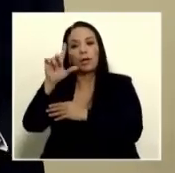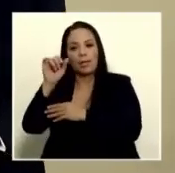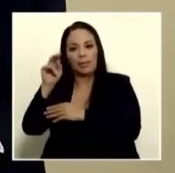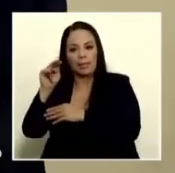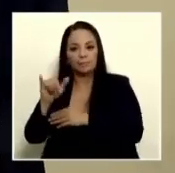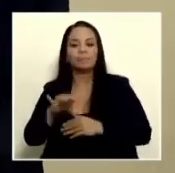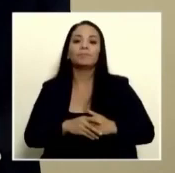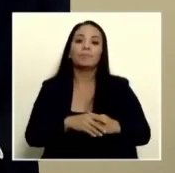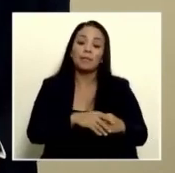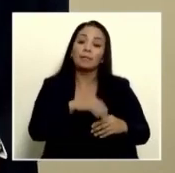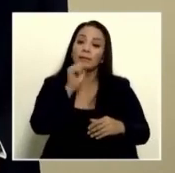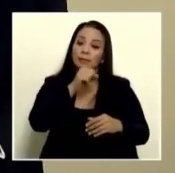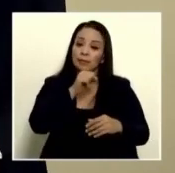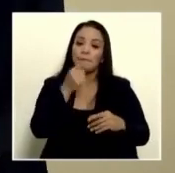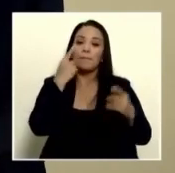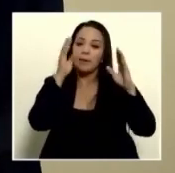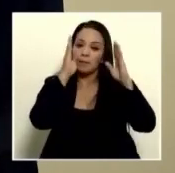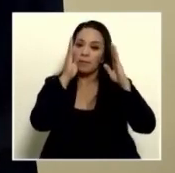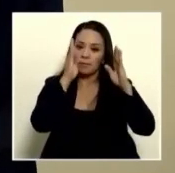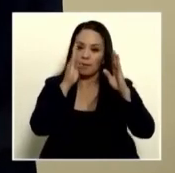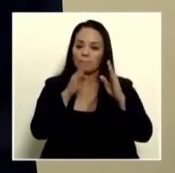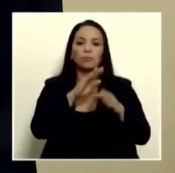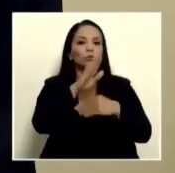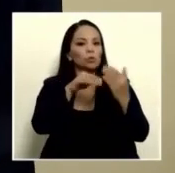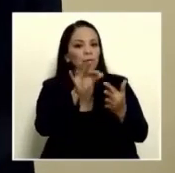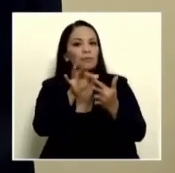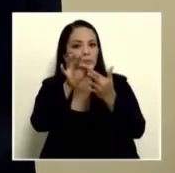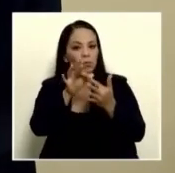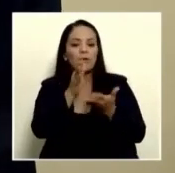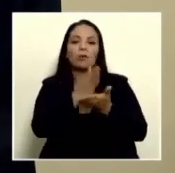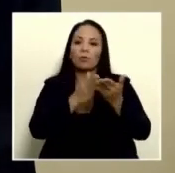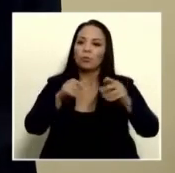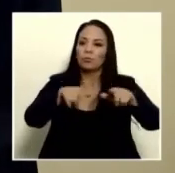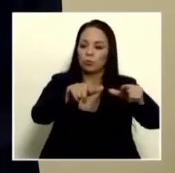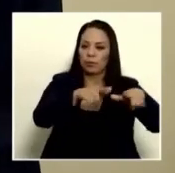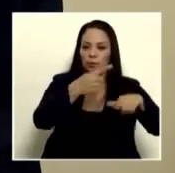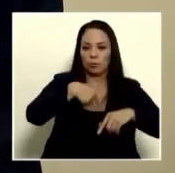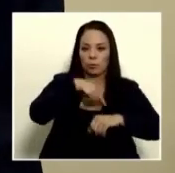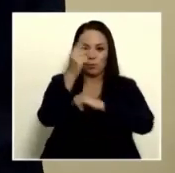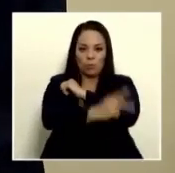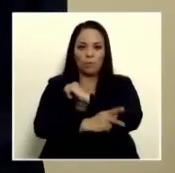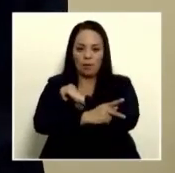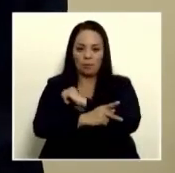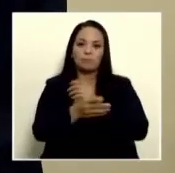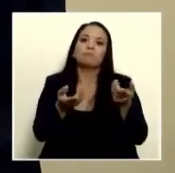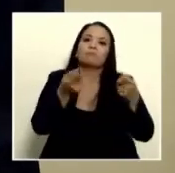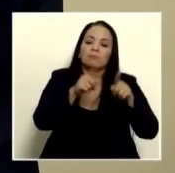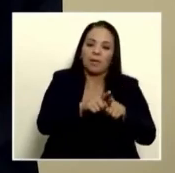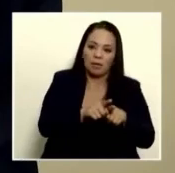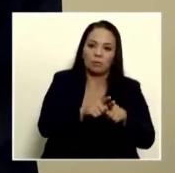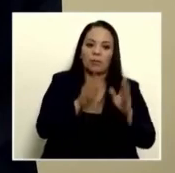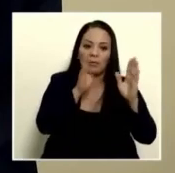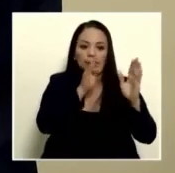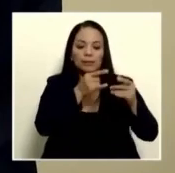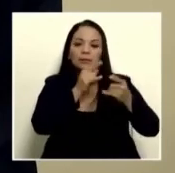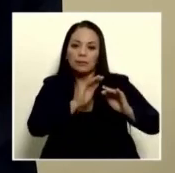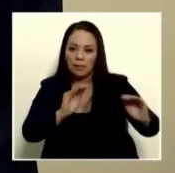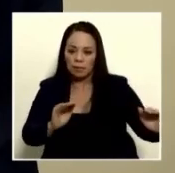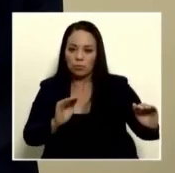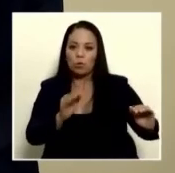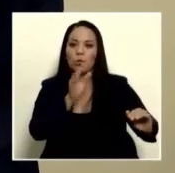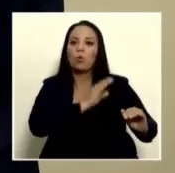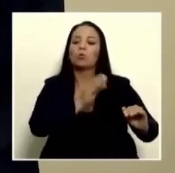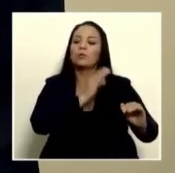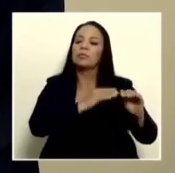efectivamente para atender las particularidades que tienen algunas zonas de nuestro país como es el caso para atender niñas y niños en